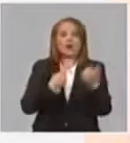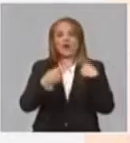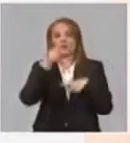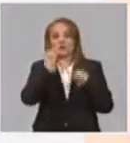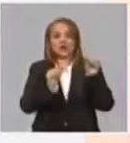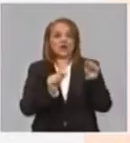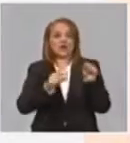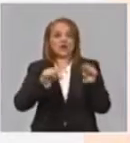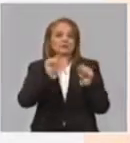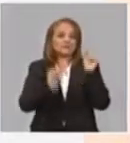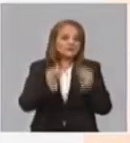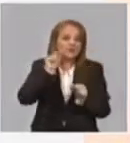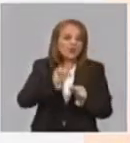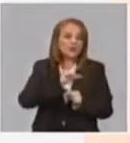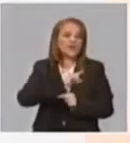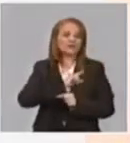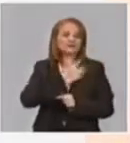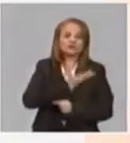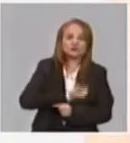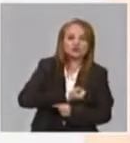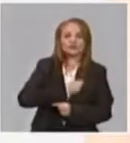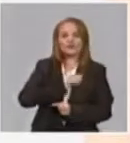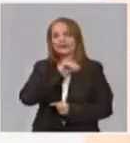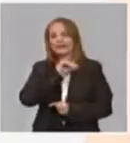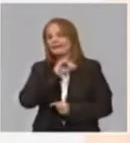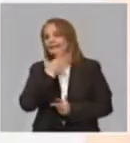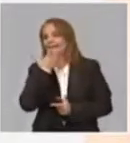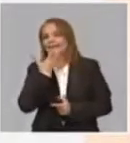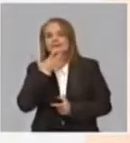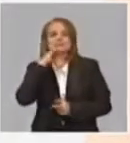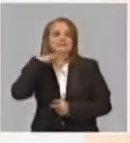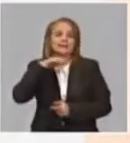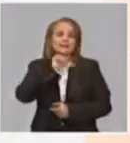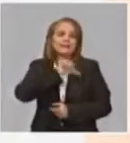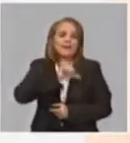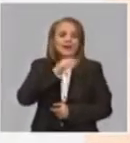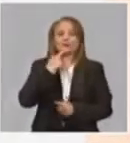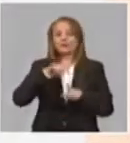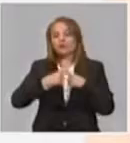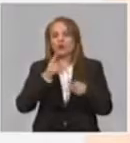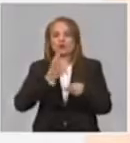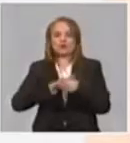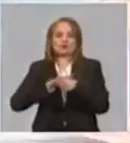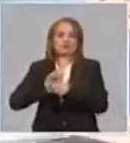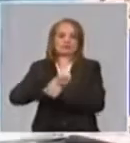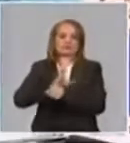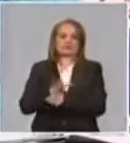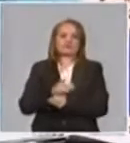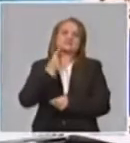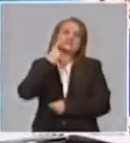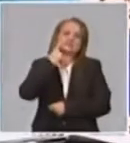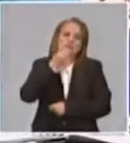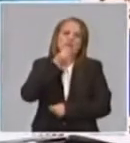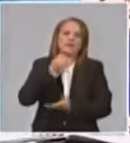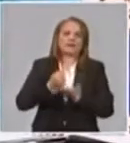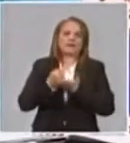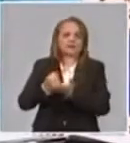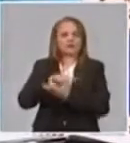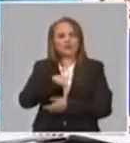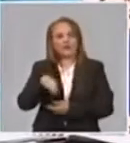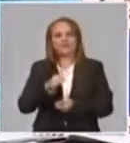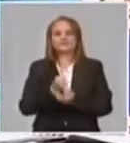Y en ese sentido, aunque estamos claros de que estas ciencias no tan inmediatamente se le puede